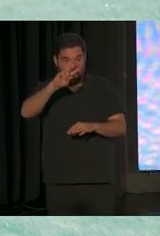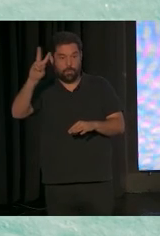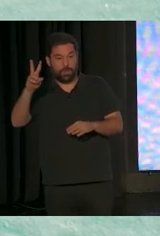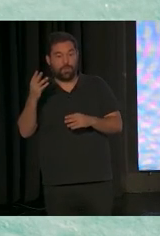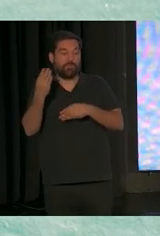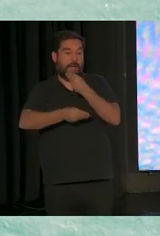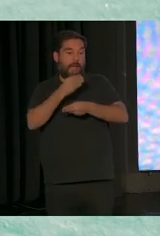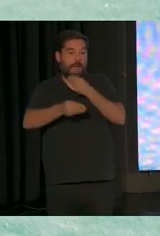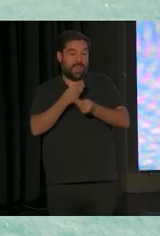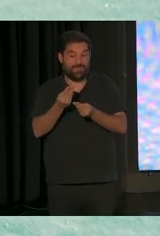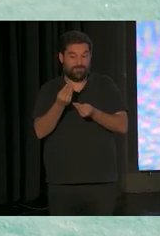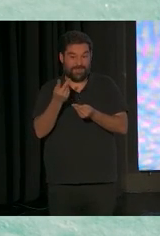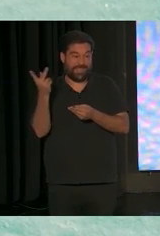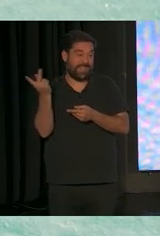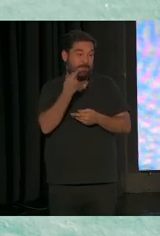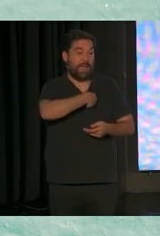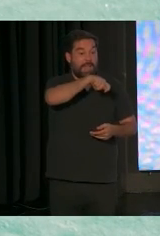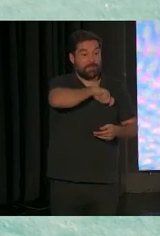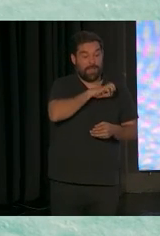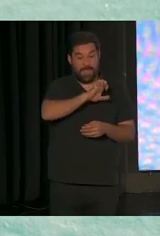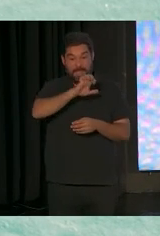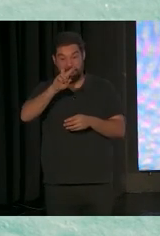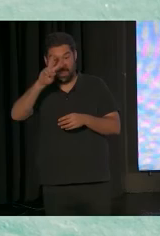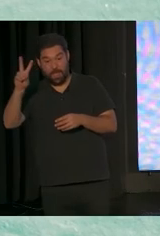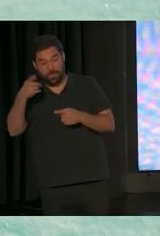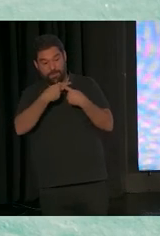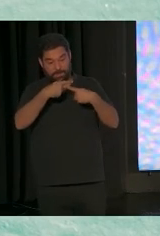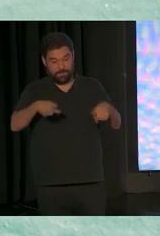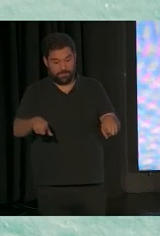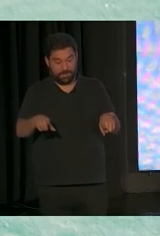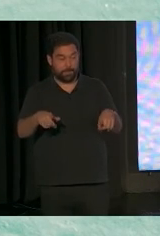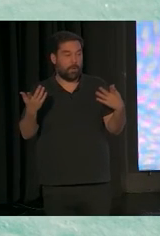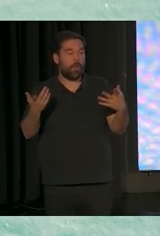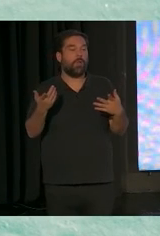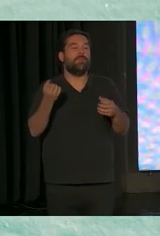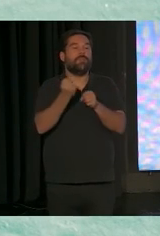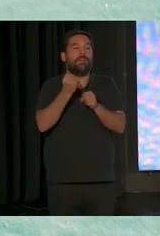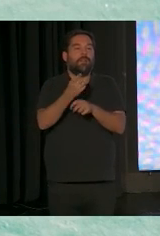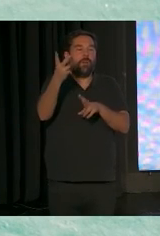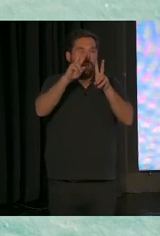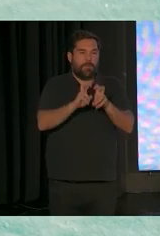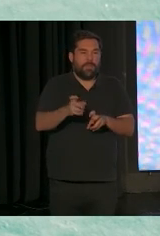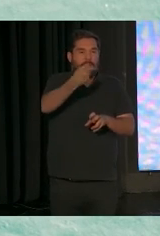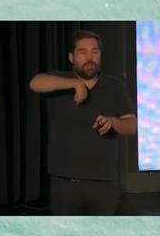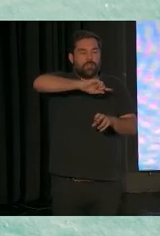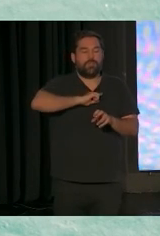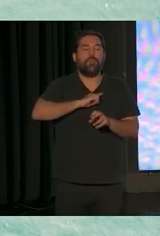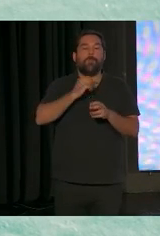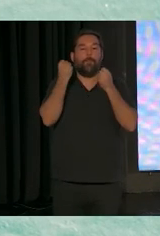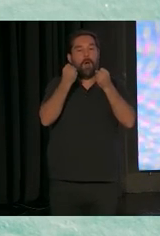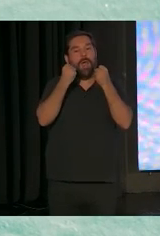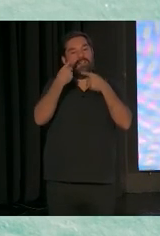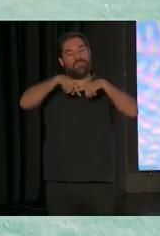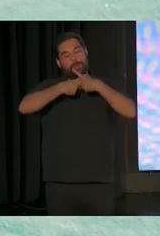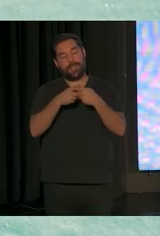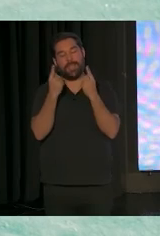no son los mismos que los nuestros. Qué curioso que un trabajo muy pequeñito que hicimos, donde vimos cómo se había empoderado a la familia, sabéis que